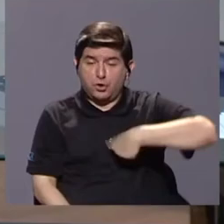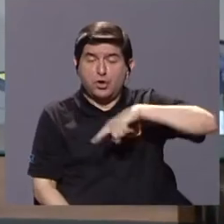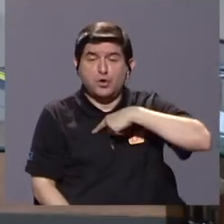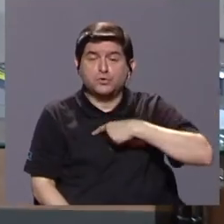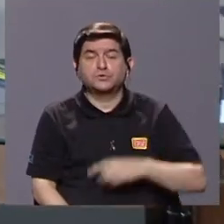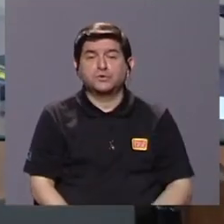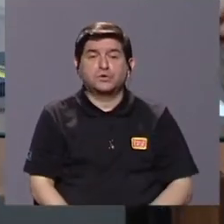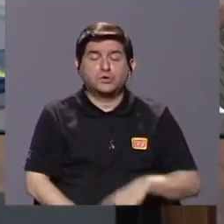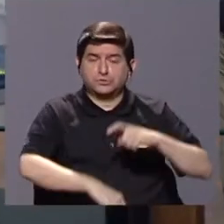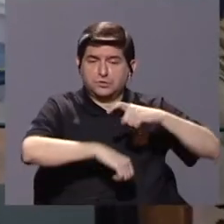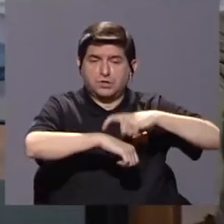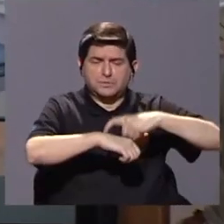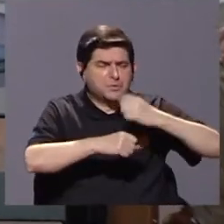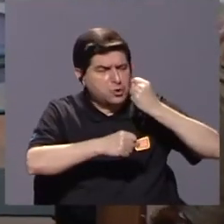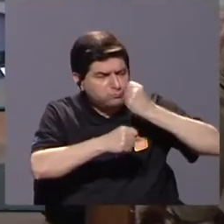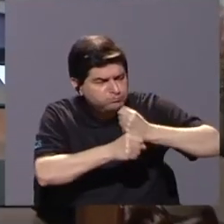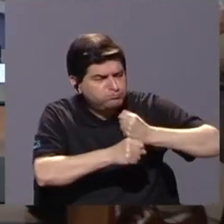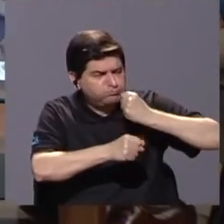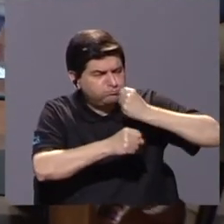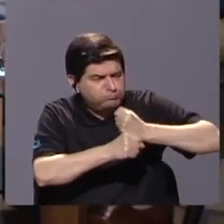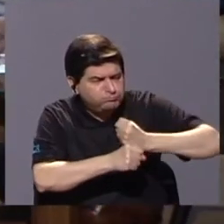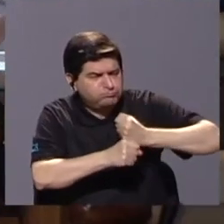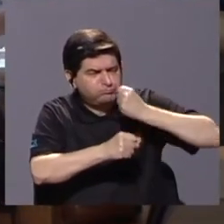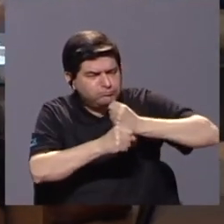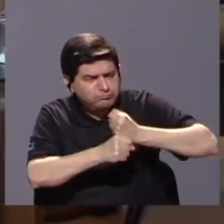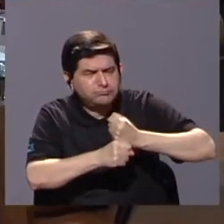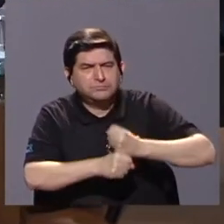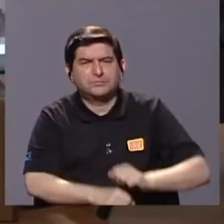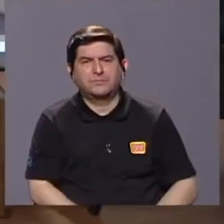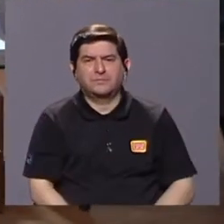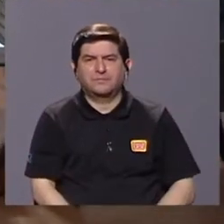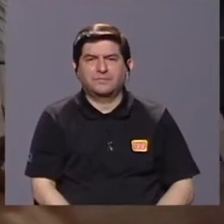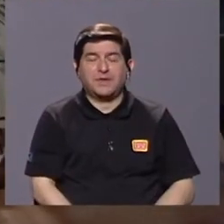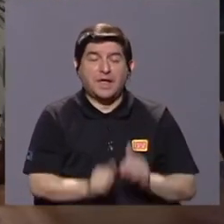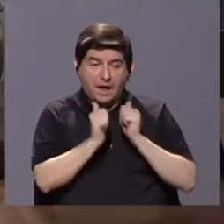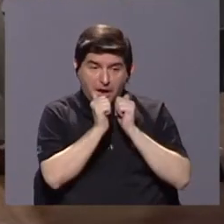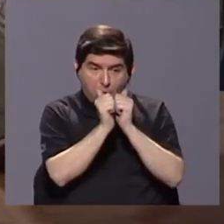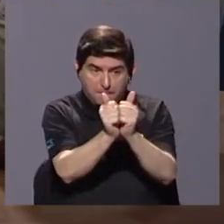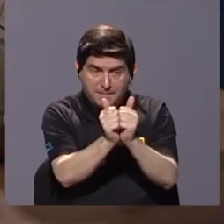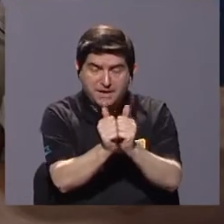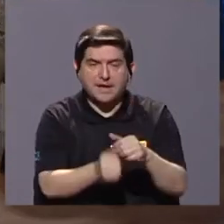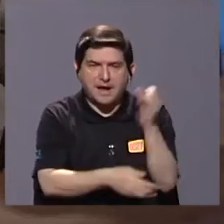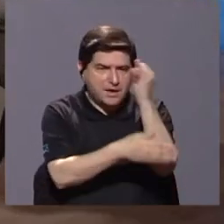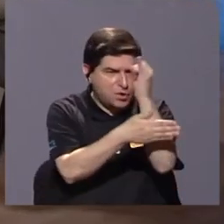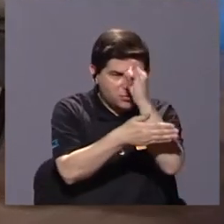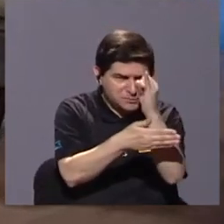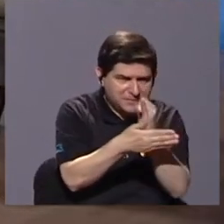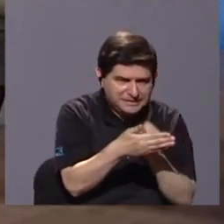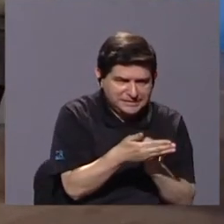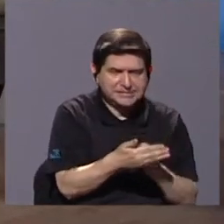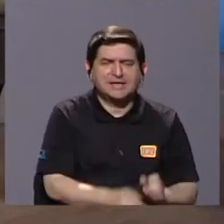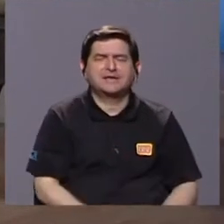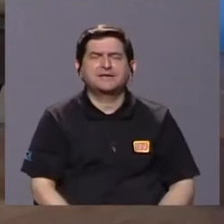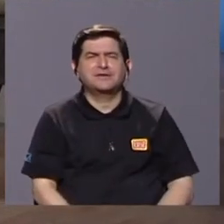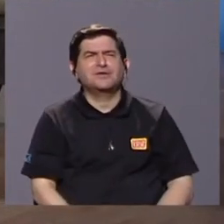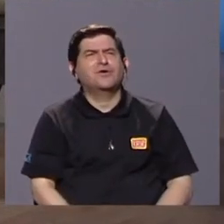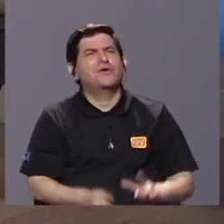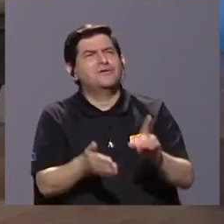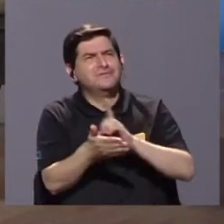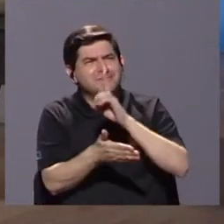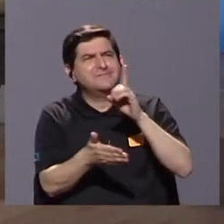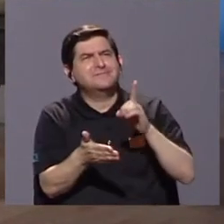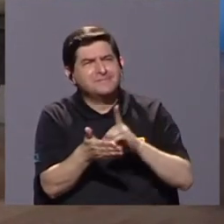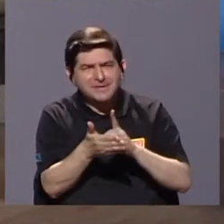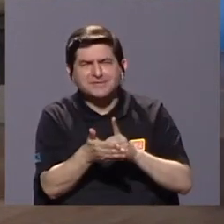ahí trabajando con ellos, sobre todo el diseño del diccionario. Por eso en realidad el diccionario